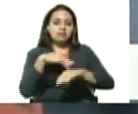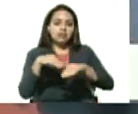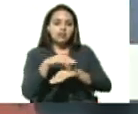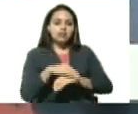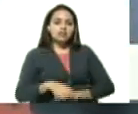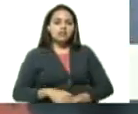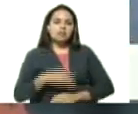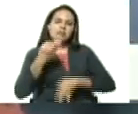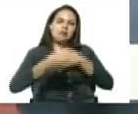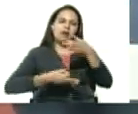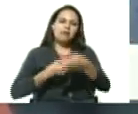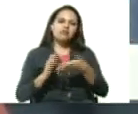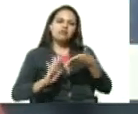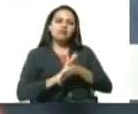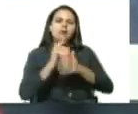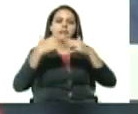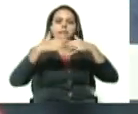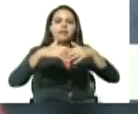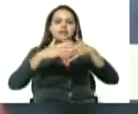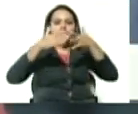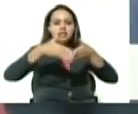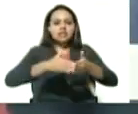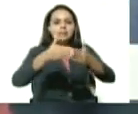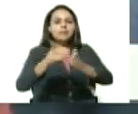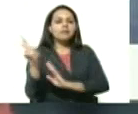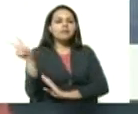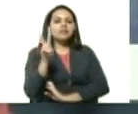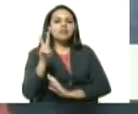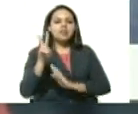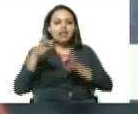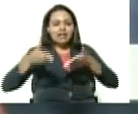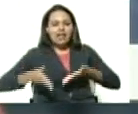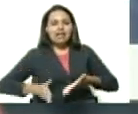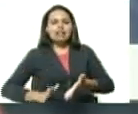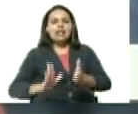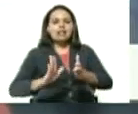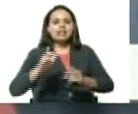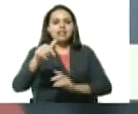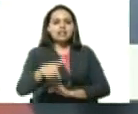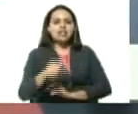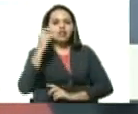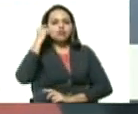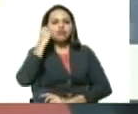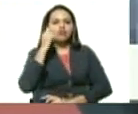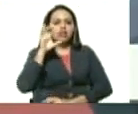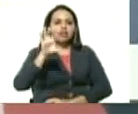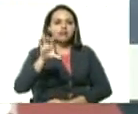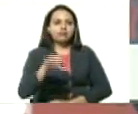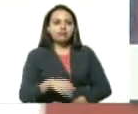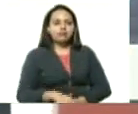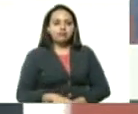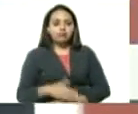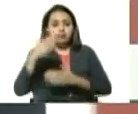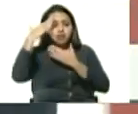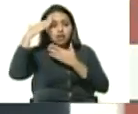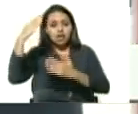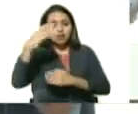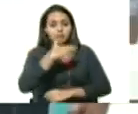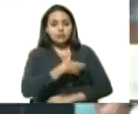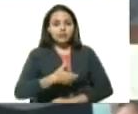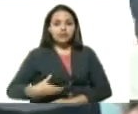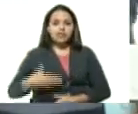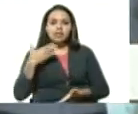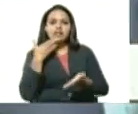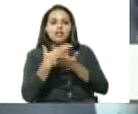lo que es esta industria naval venezolana que nace pujante acá en Sucre saludos mi comandante en jefe gracias